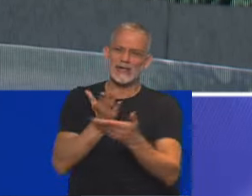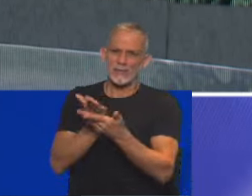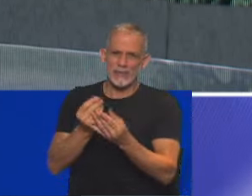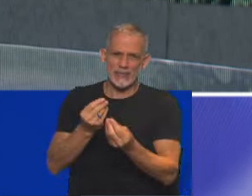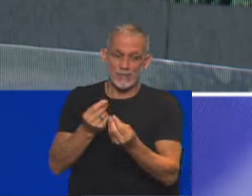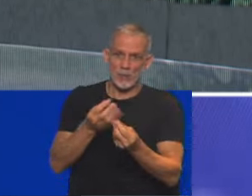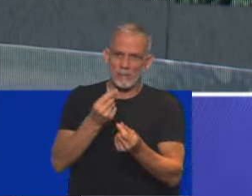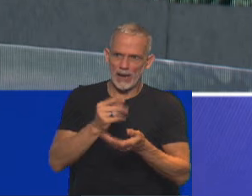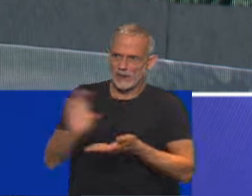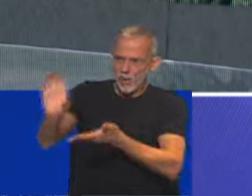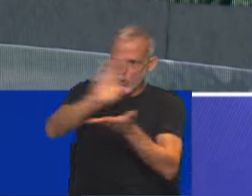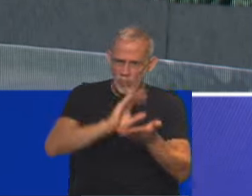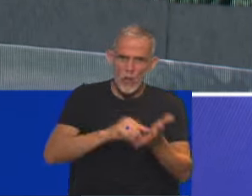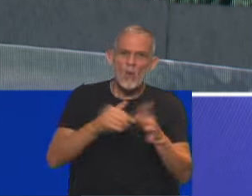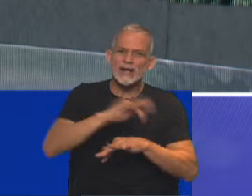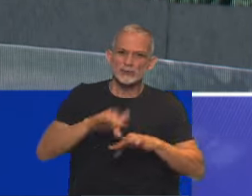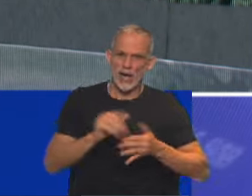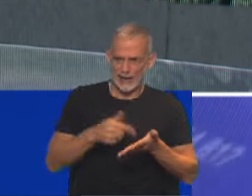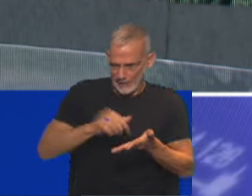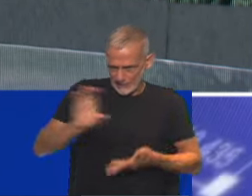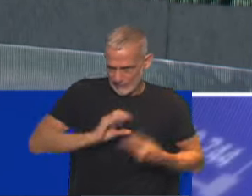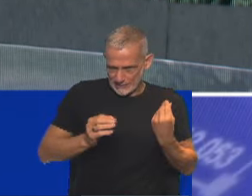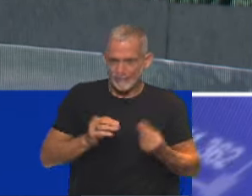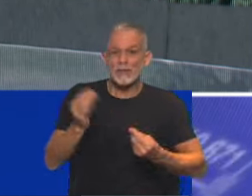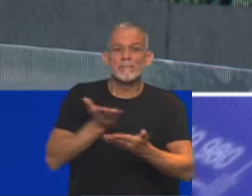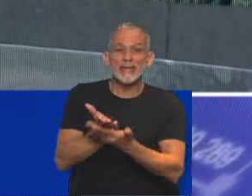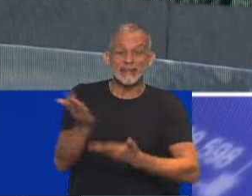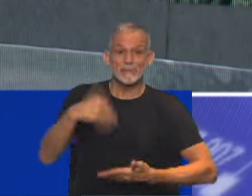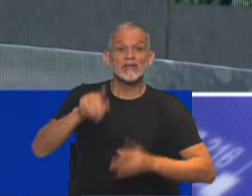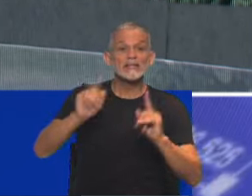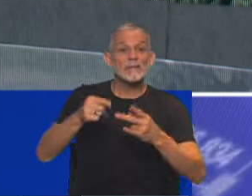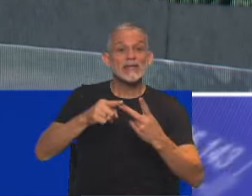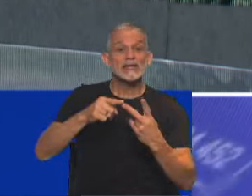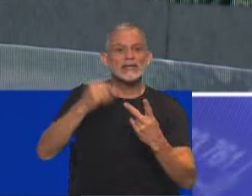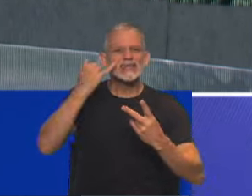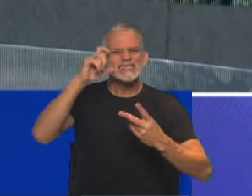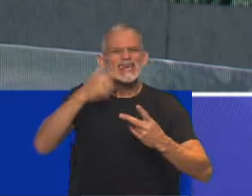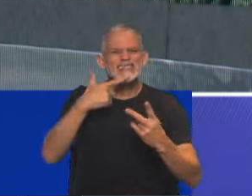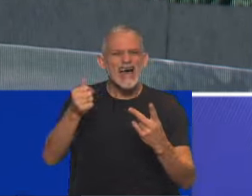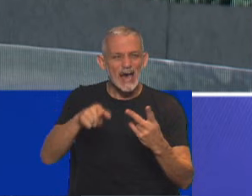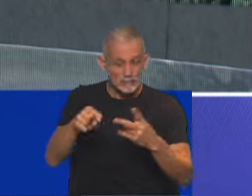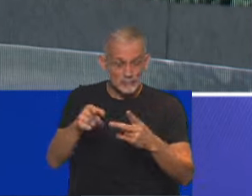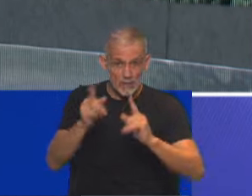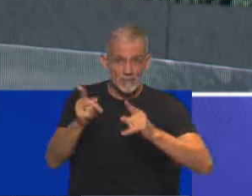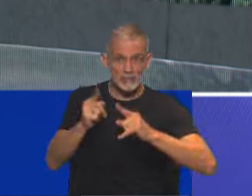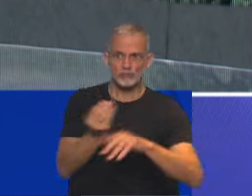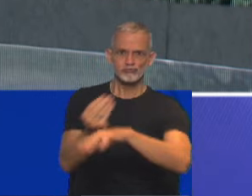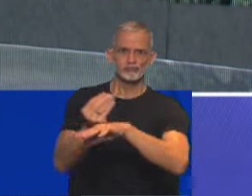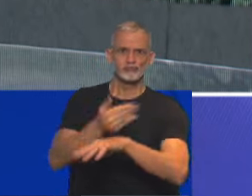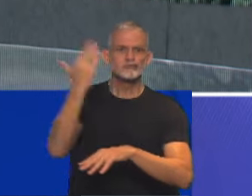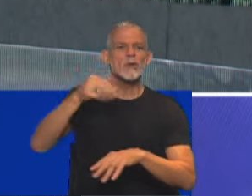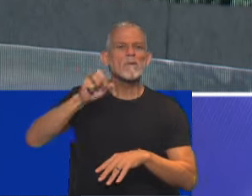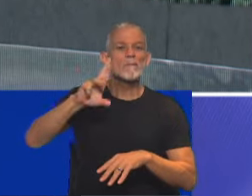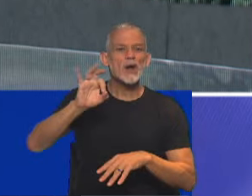coparticipación a la Ciudad de Buenos Aires. Así es. Y el otro tema es lo que dijo Martín Yes ayer, el diputado que asume al frente de la Asamblea Nacional del PRO,